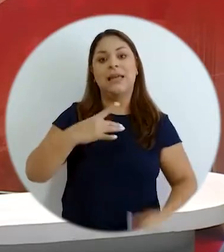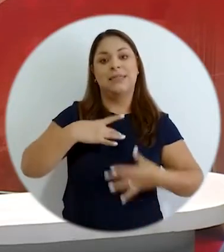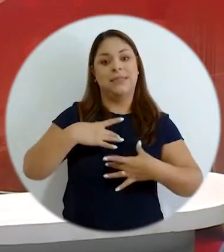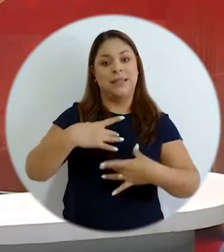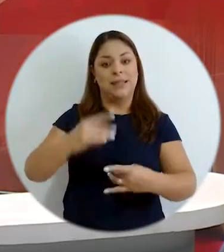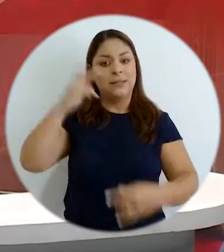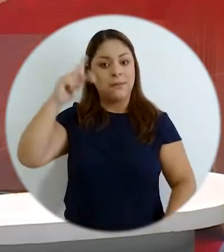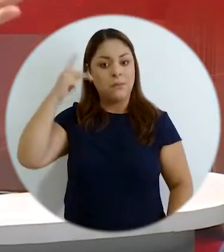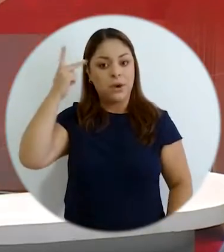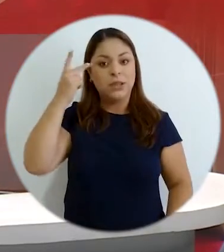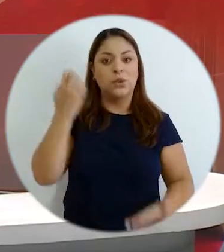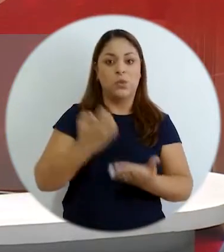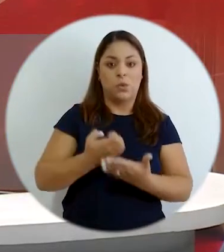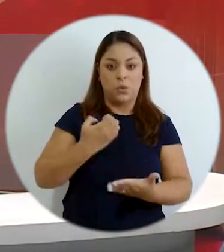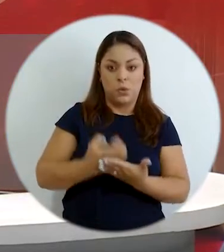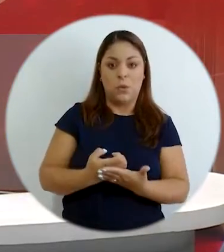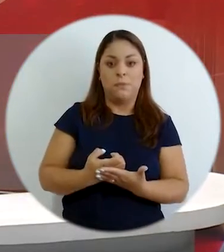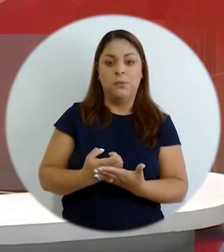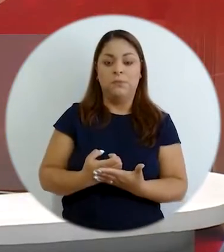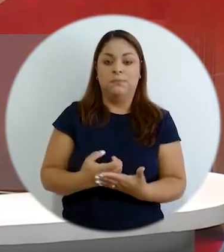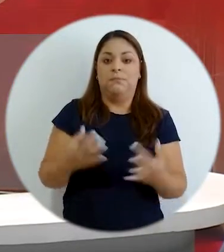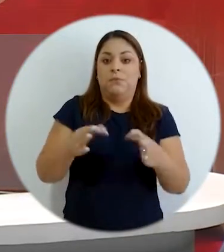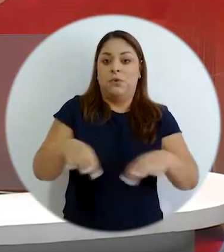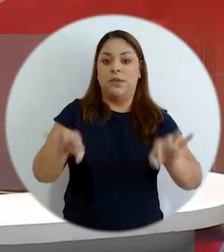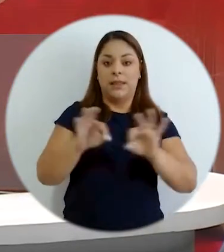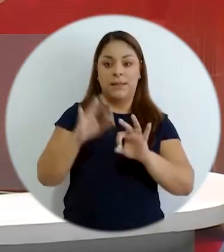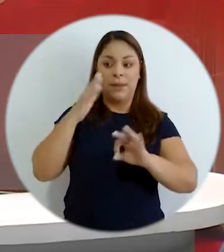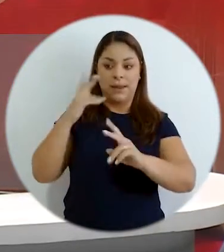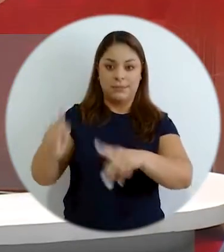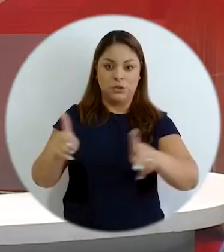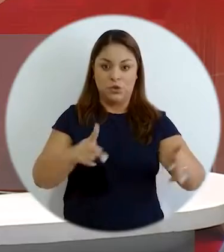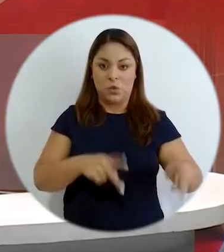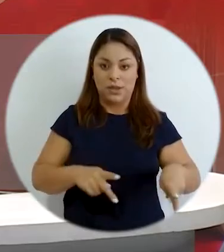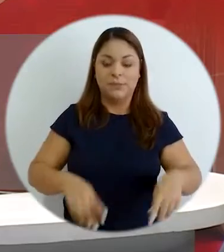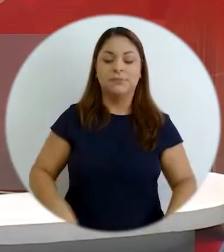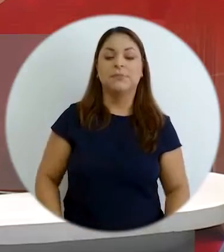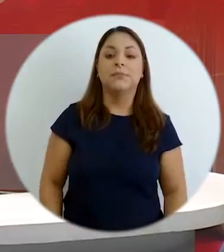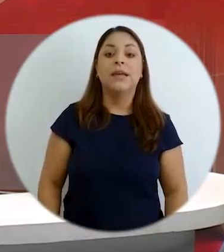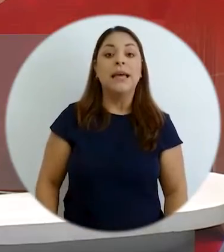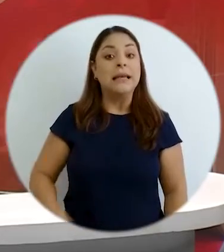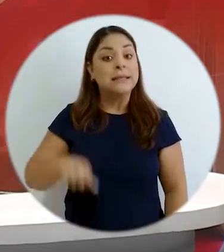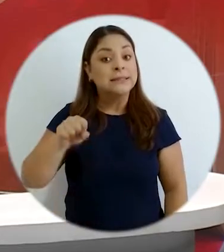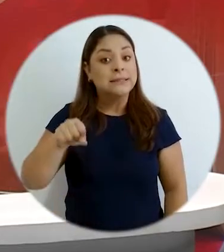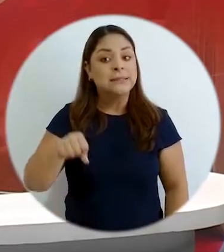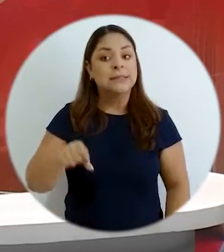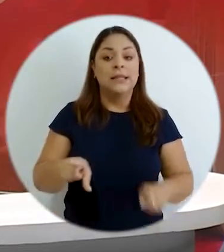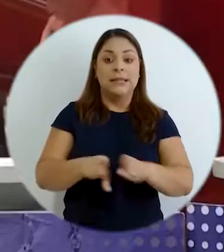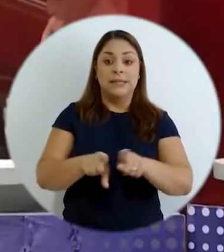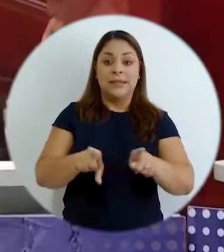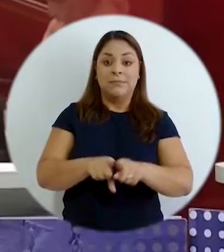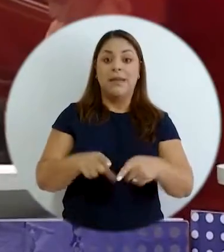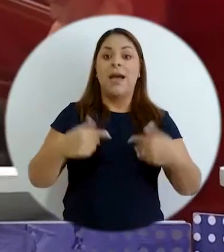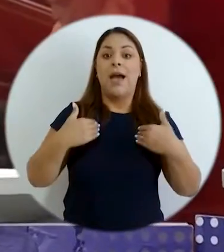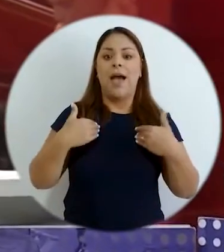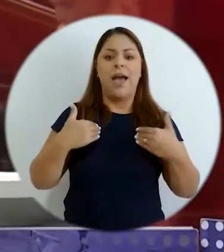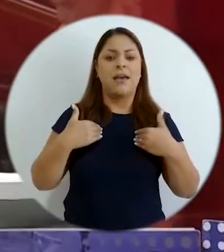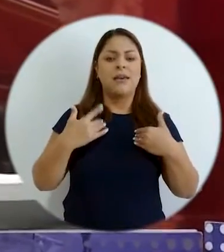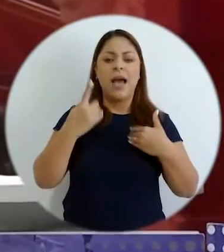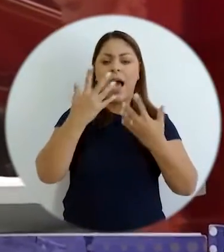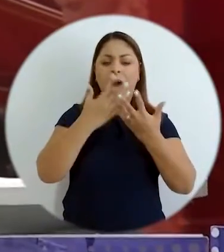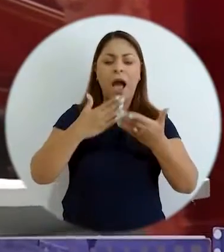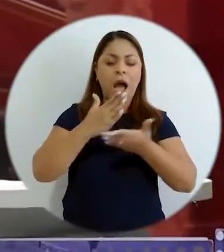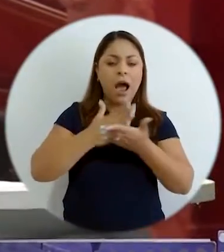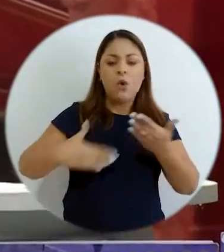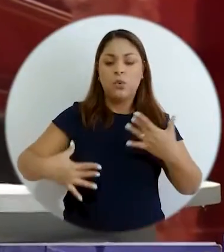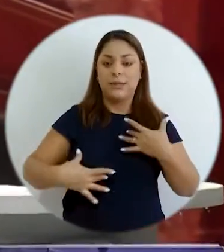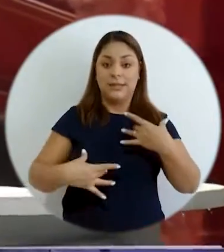son de un interés político o económico para determinado grupo de la población y Maribel y compañeros estamos también